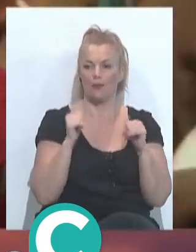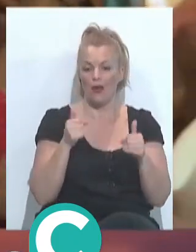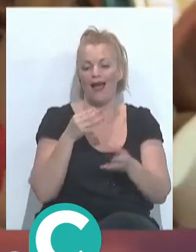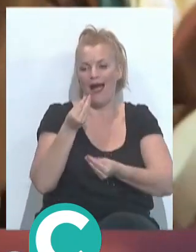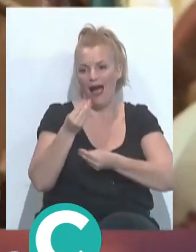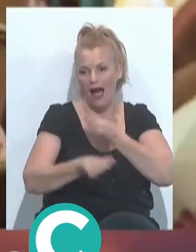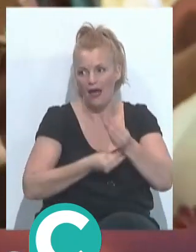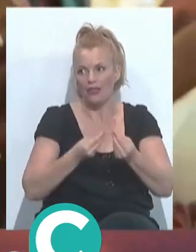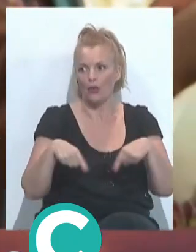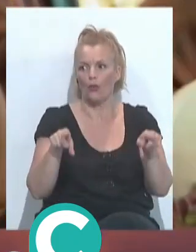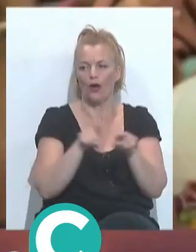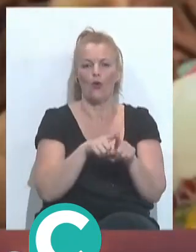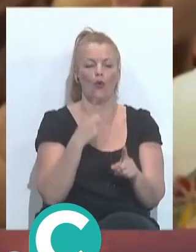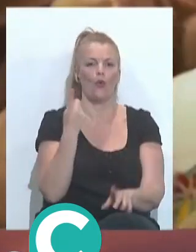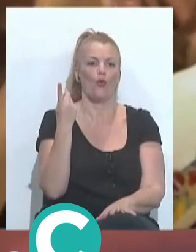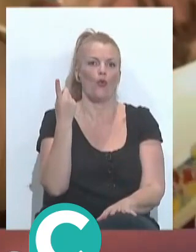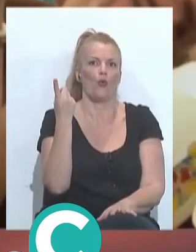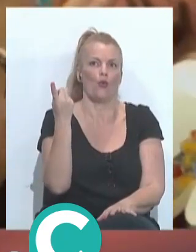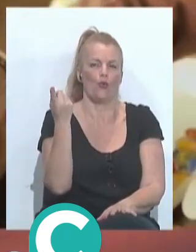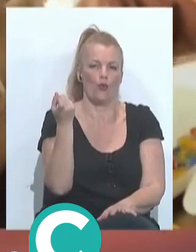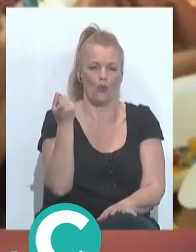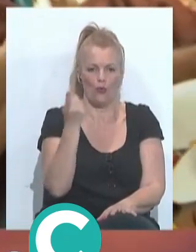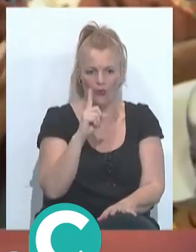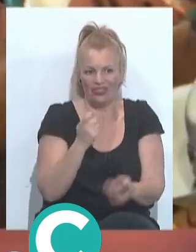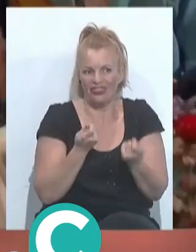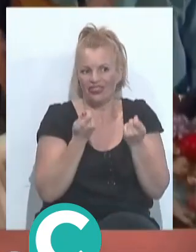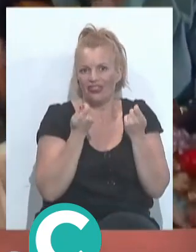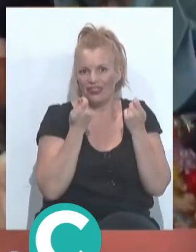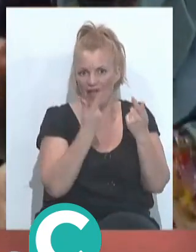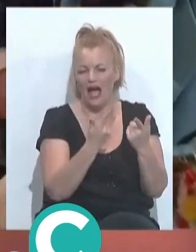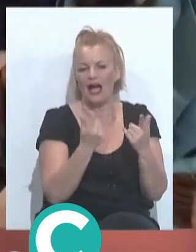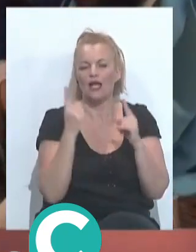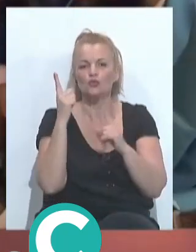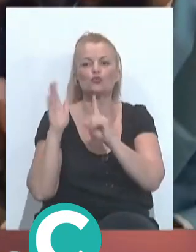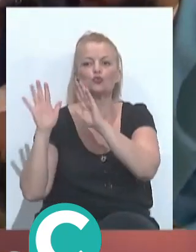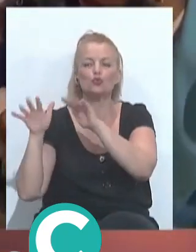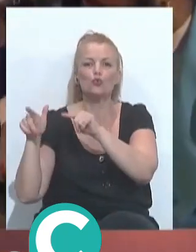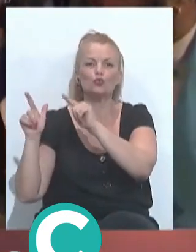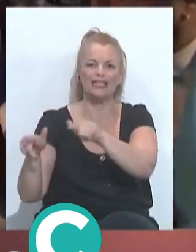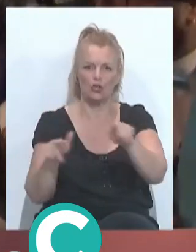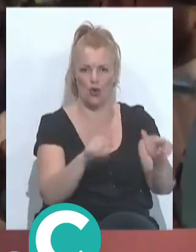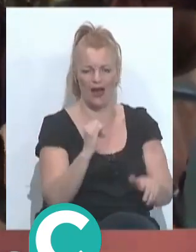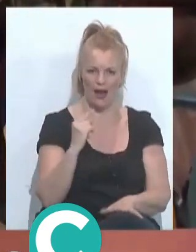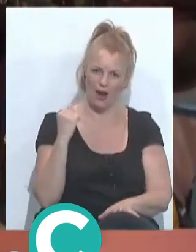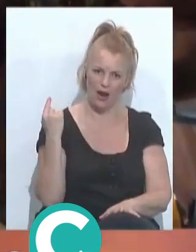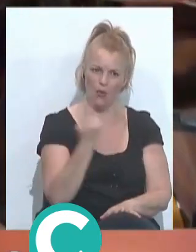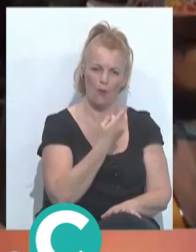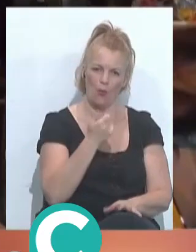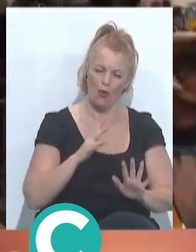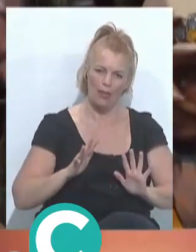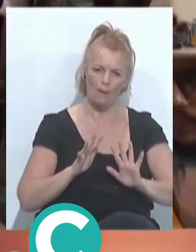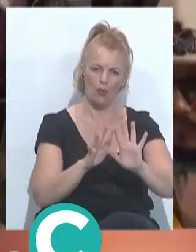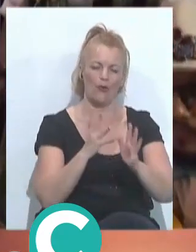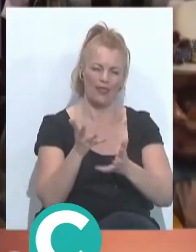lo que hay que hacer es, tampoco hace falta hacer tan... Y, sobre todo, darle su sitio a cada uno también, ¿no? Darle un poquito de empuje.